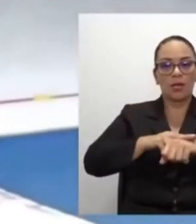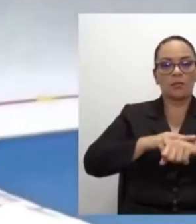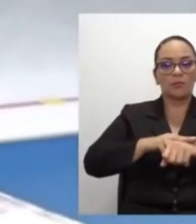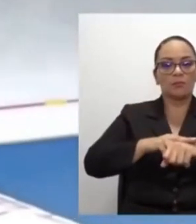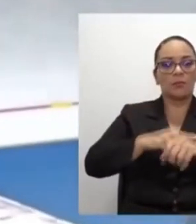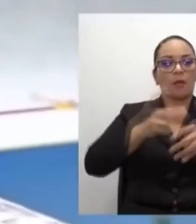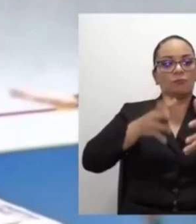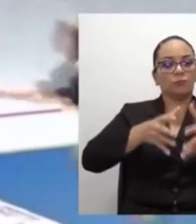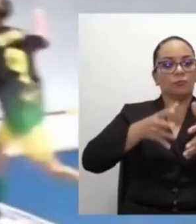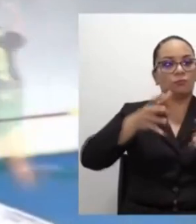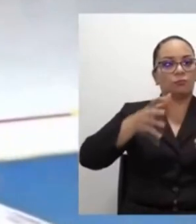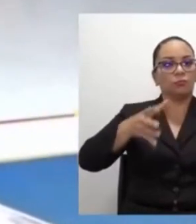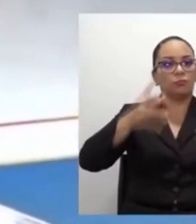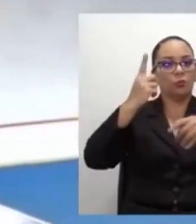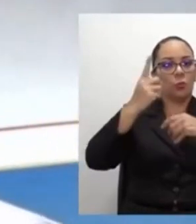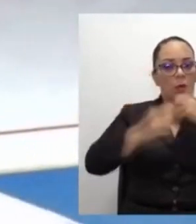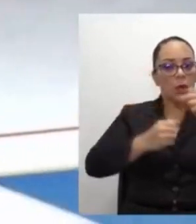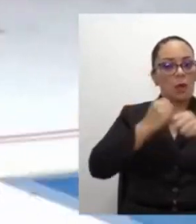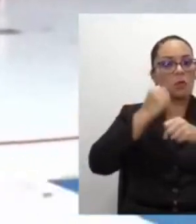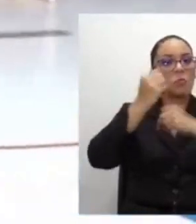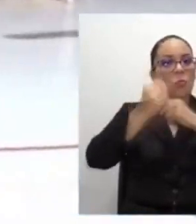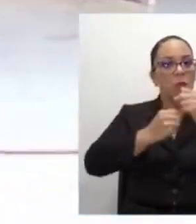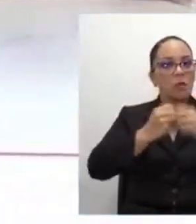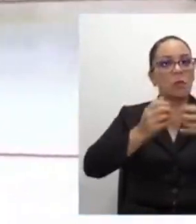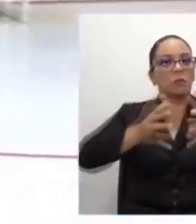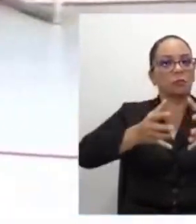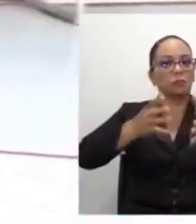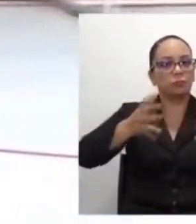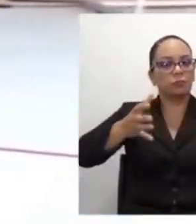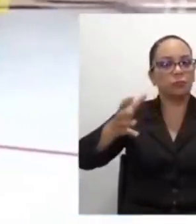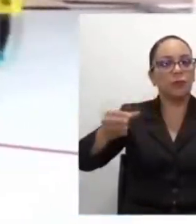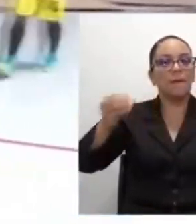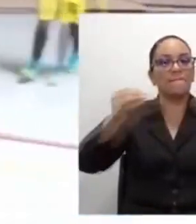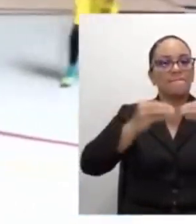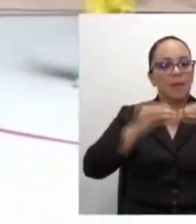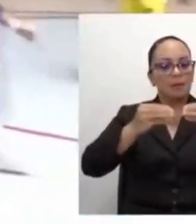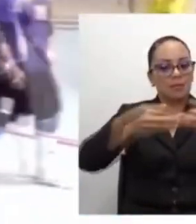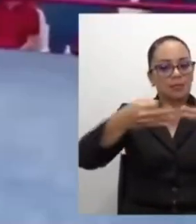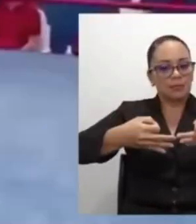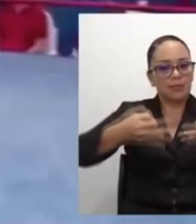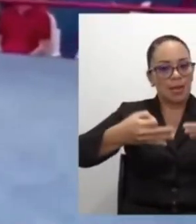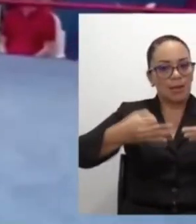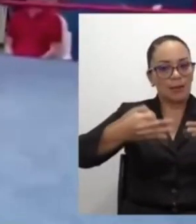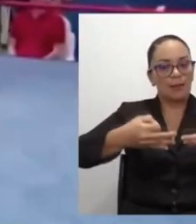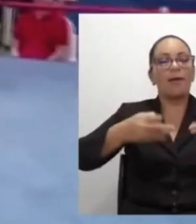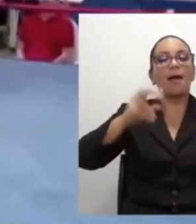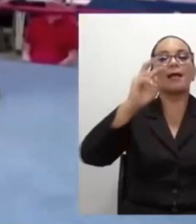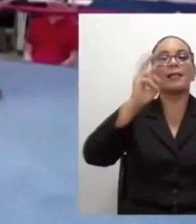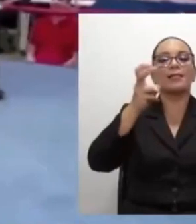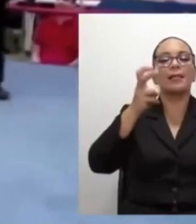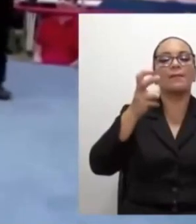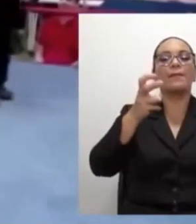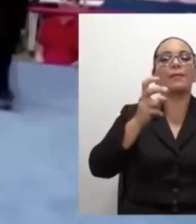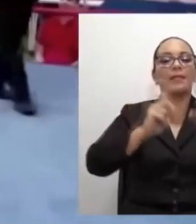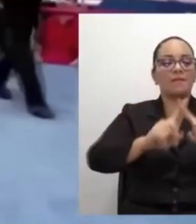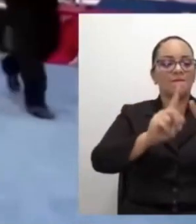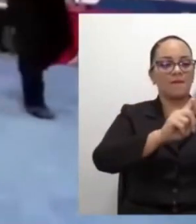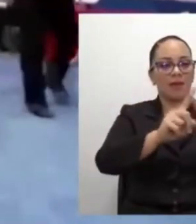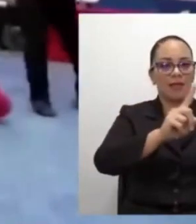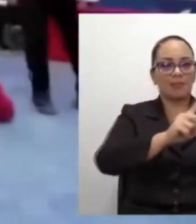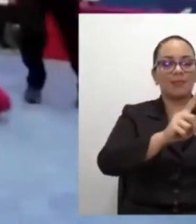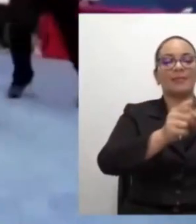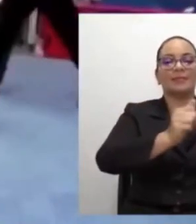infraestructura en los centros educativos que tienen mejoras en pintura, arreglo de superficies, la sustitución de tomas